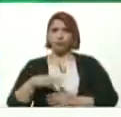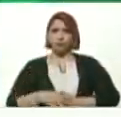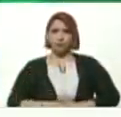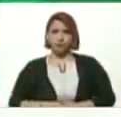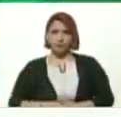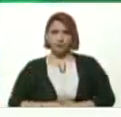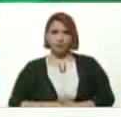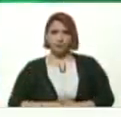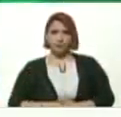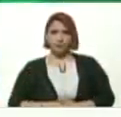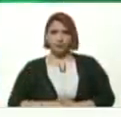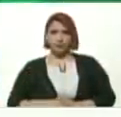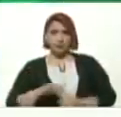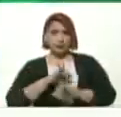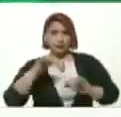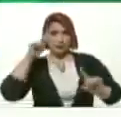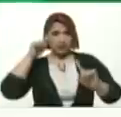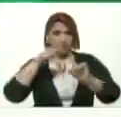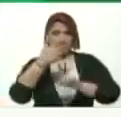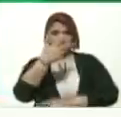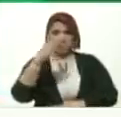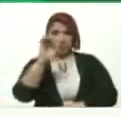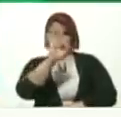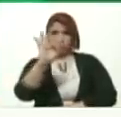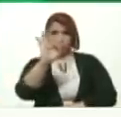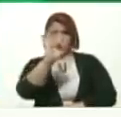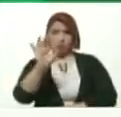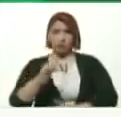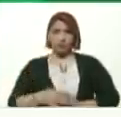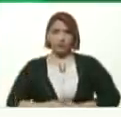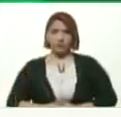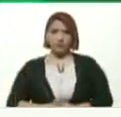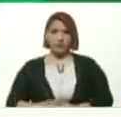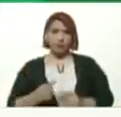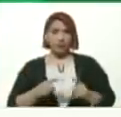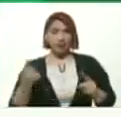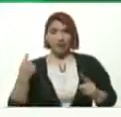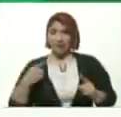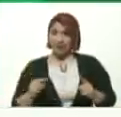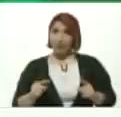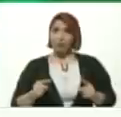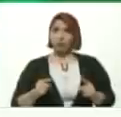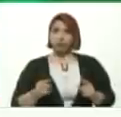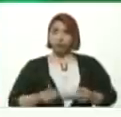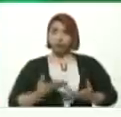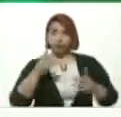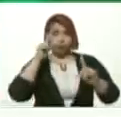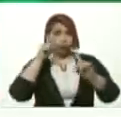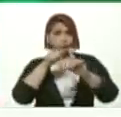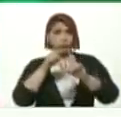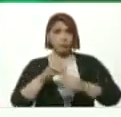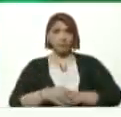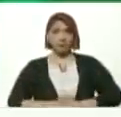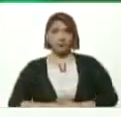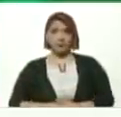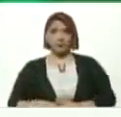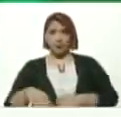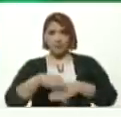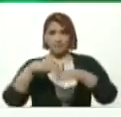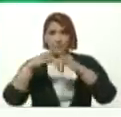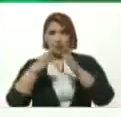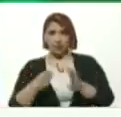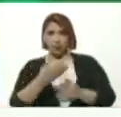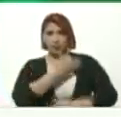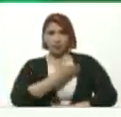Ya hemos alcanzado Un 30% Pero tenemos Le he puesto la meta Al ministro de la